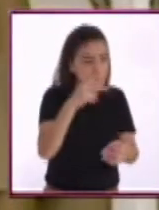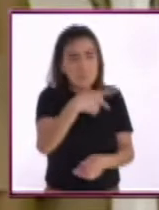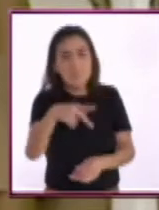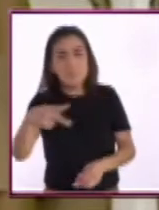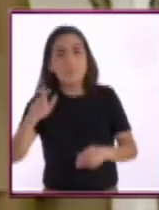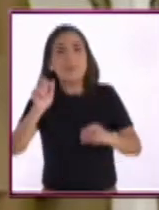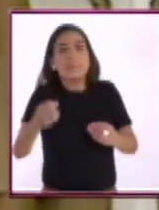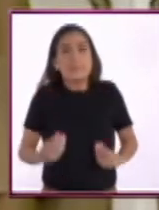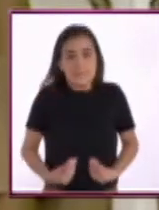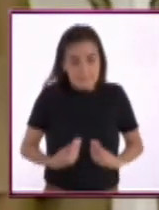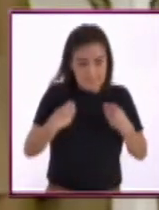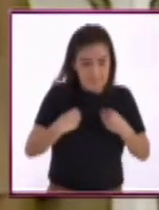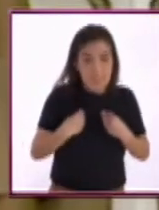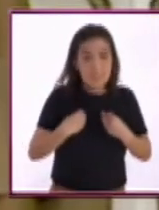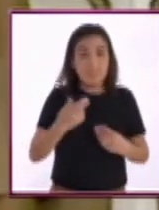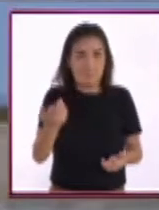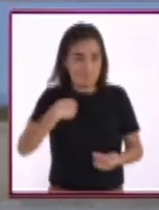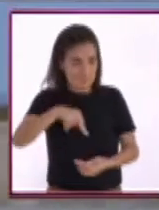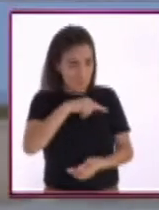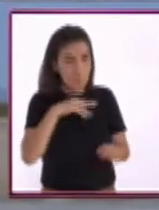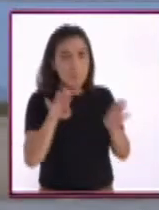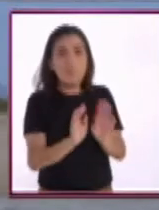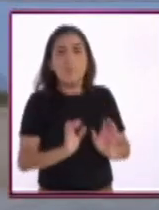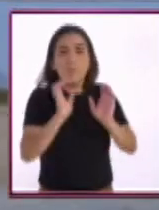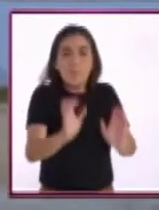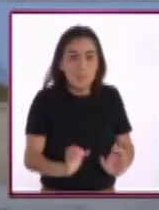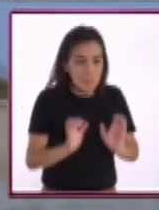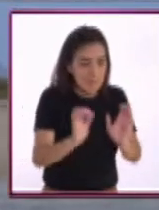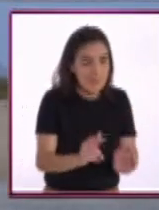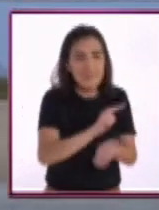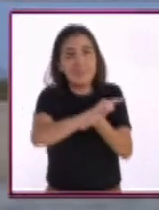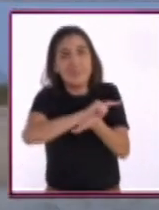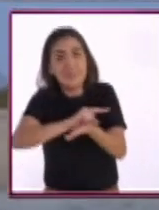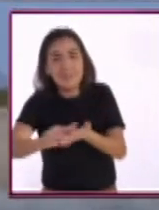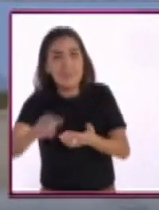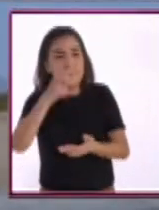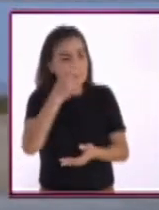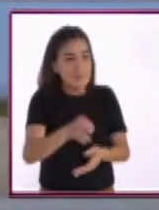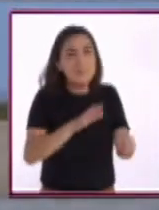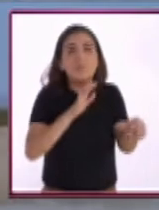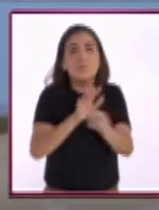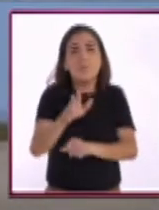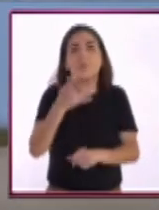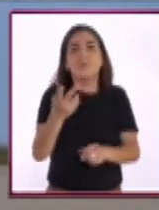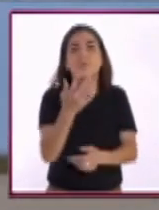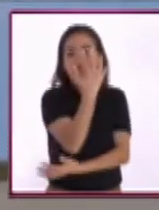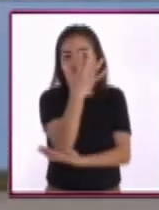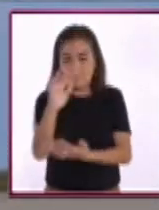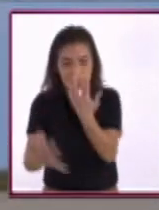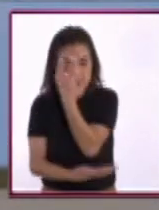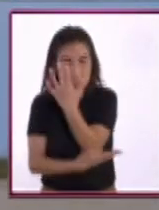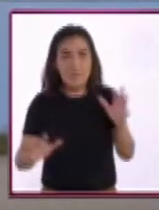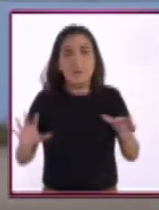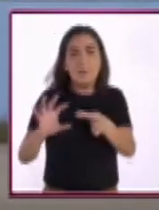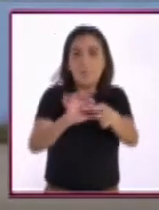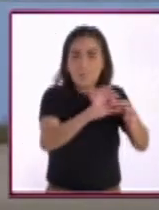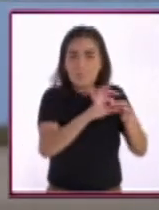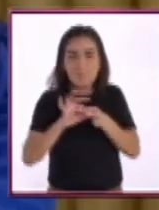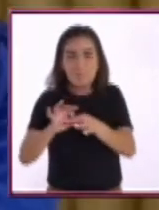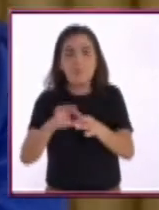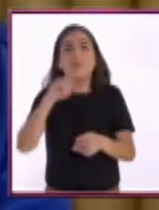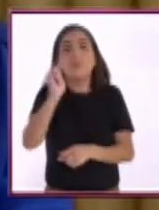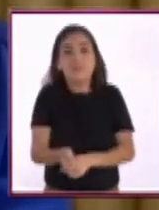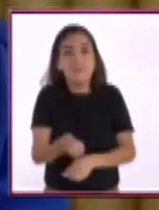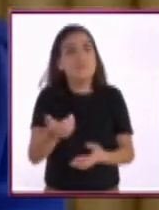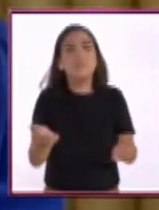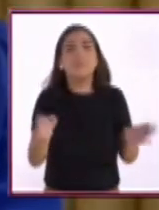trama de la vida. Y si nosotros no sostenemos, no cuidamos esa trama de la vida, que es la biosfera